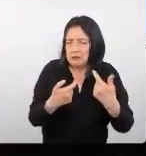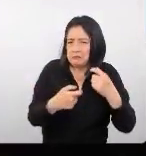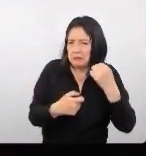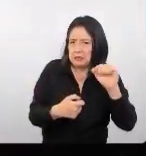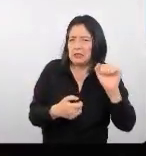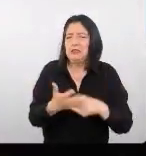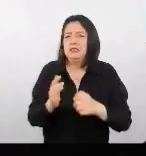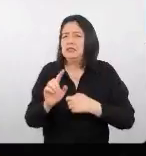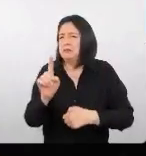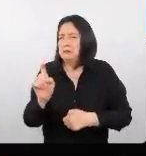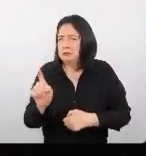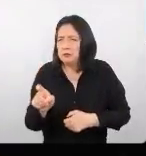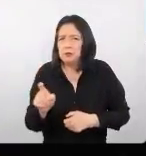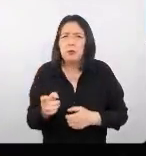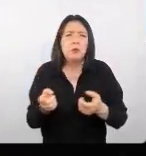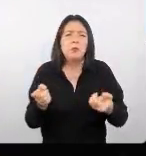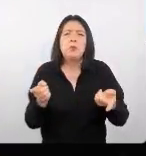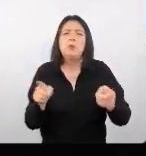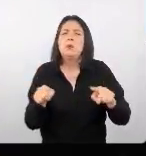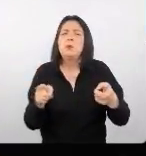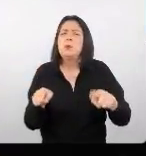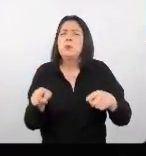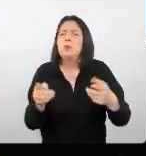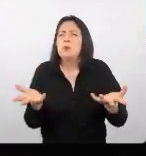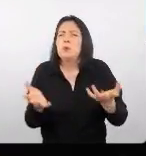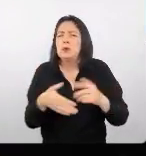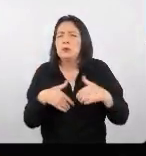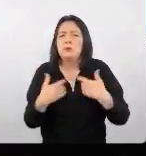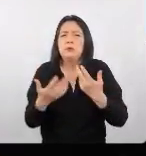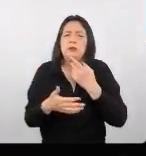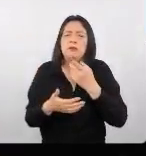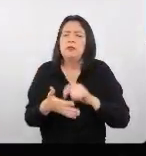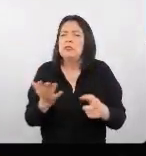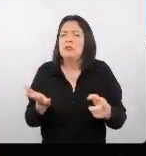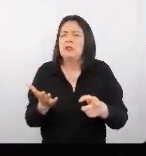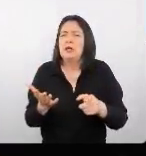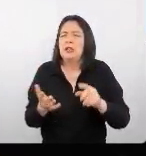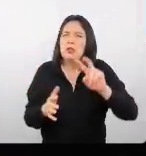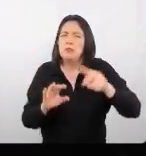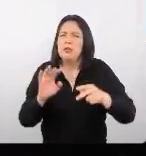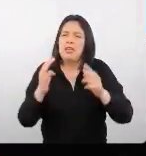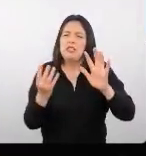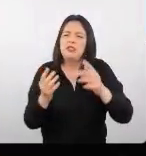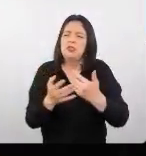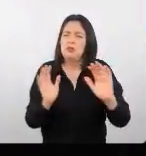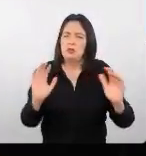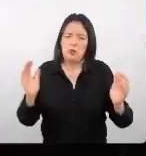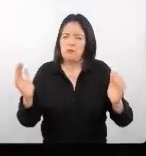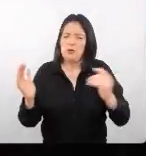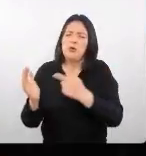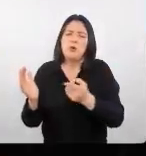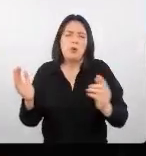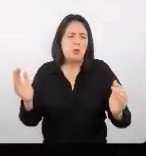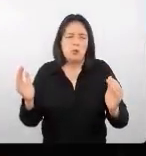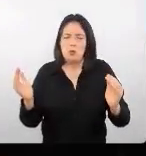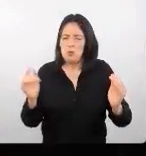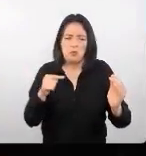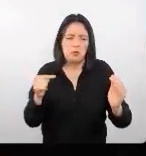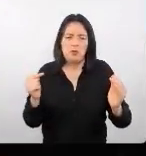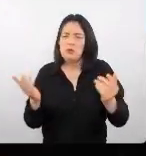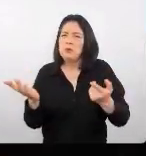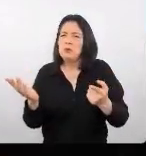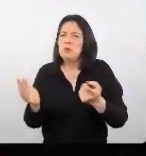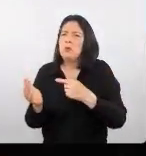preguntó cuándo se podría lograr resultados similares al 2019 teniendo como comparativo un año